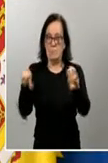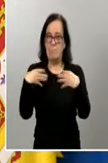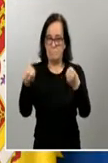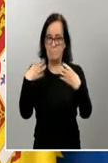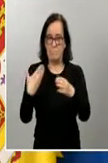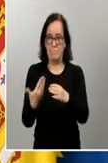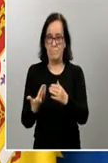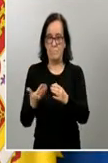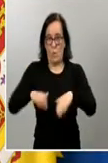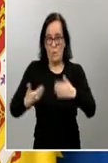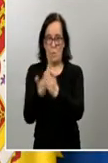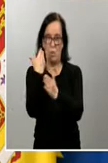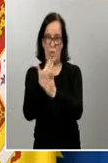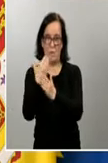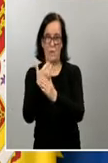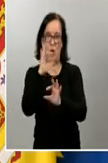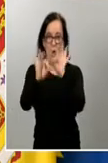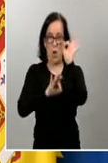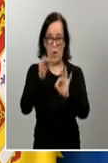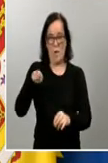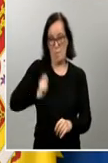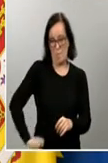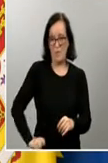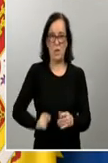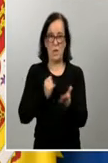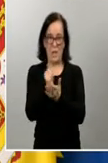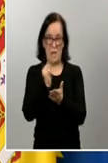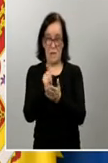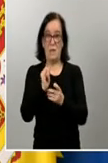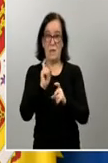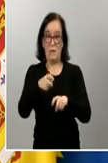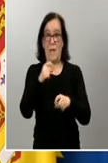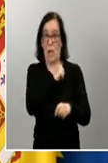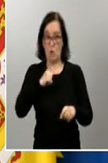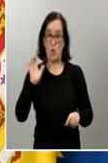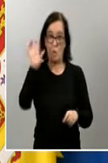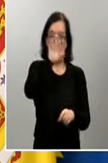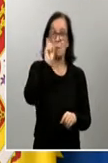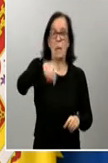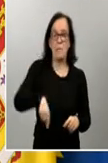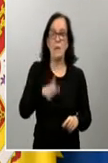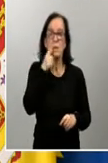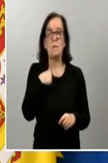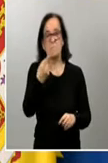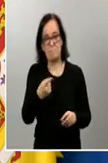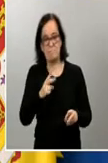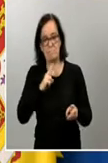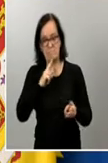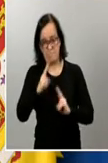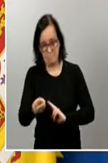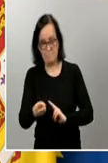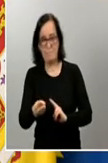últimos días por parte de las organizaciones profesionales agrarias y también de las comunidades autónomas. Y como he contestado a una